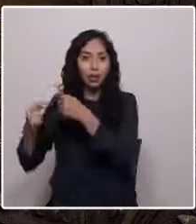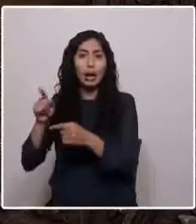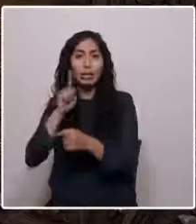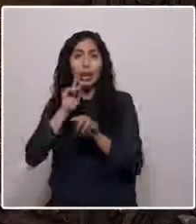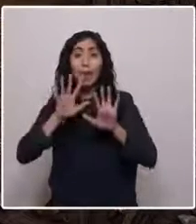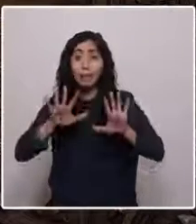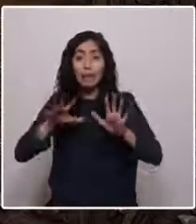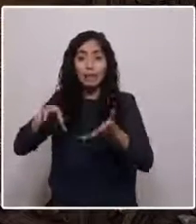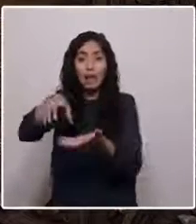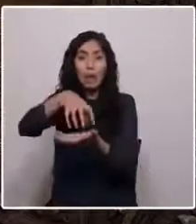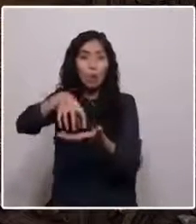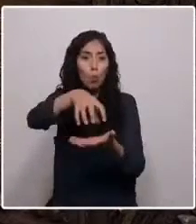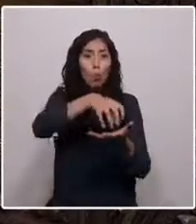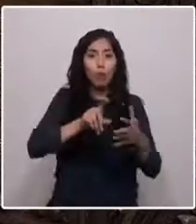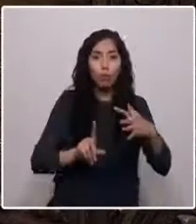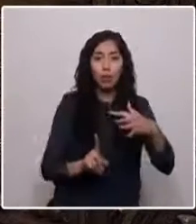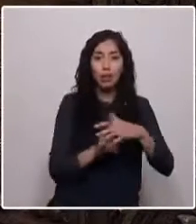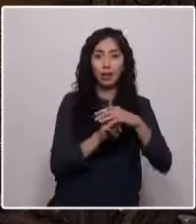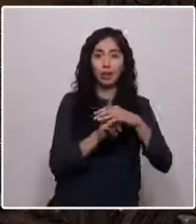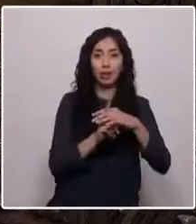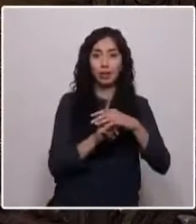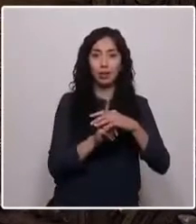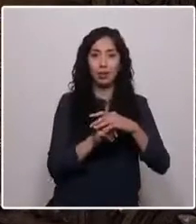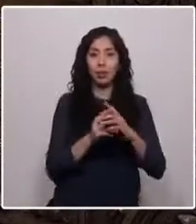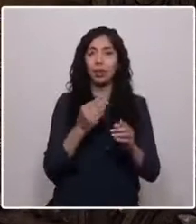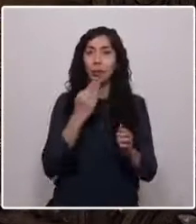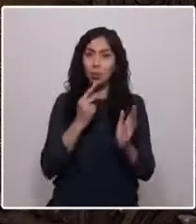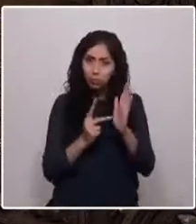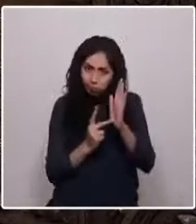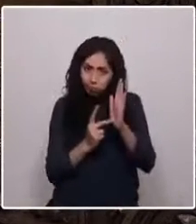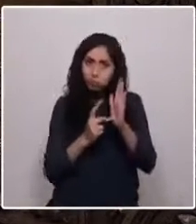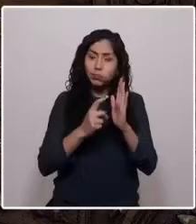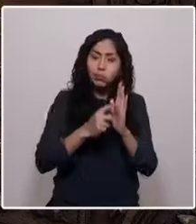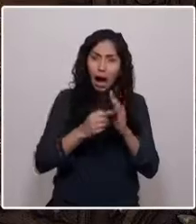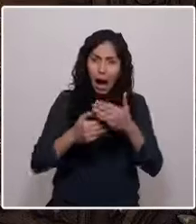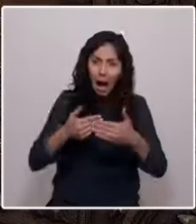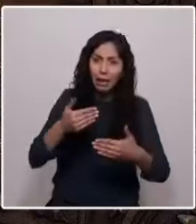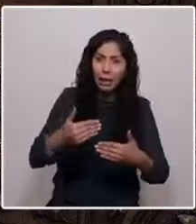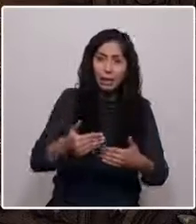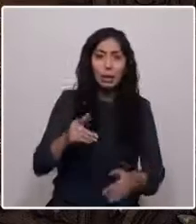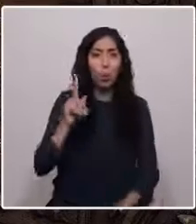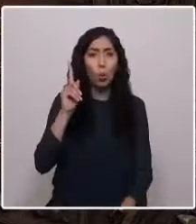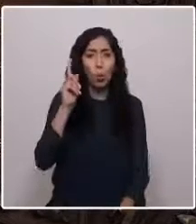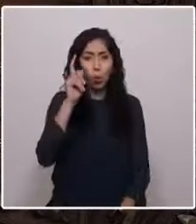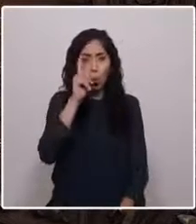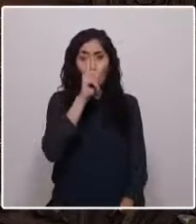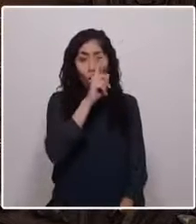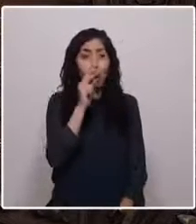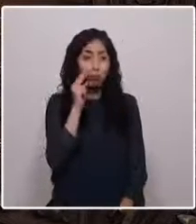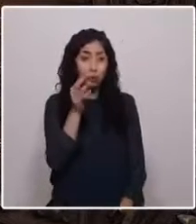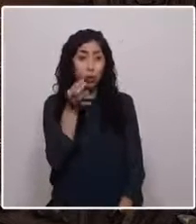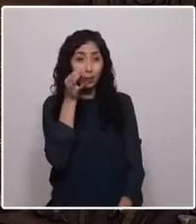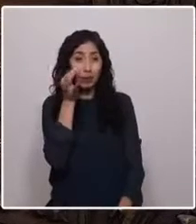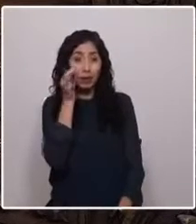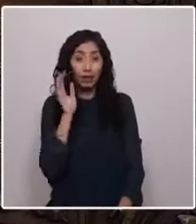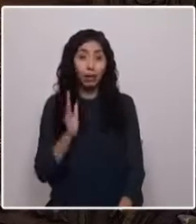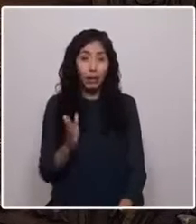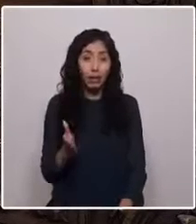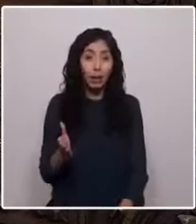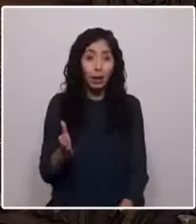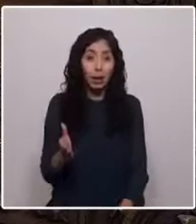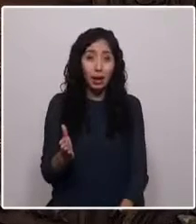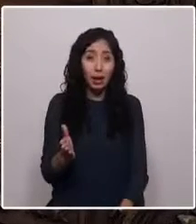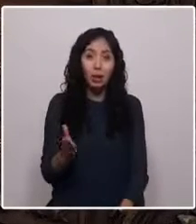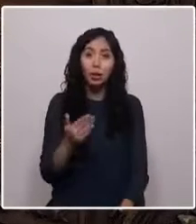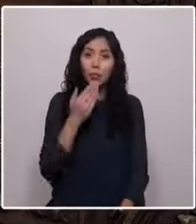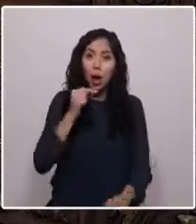El salto civilizacional que todavía estamos dando es difícil de percibir aún. Y las puertas que